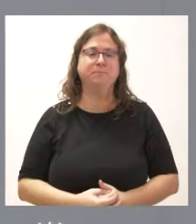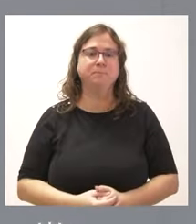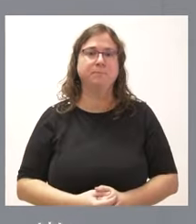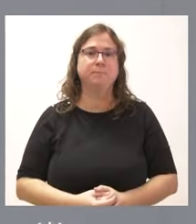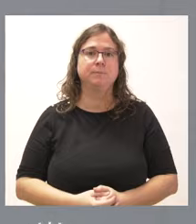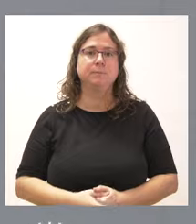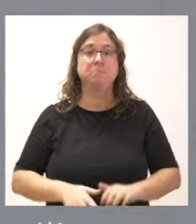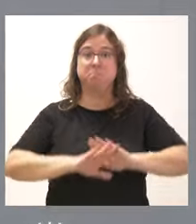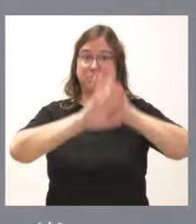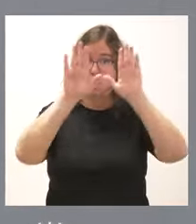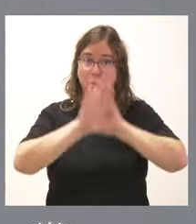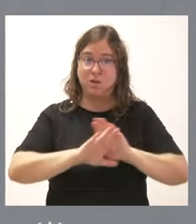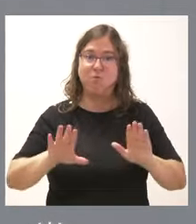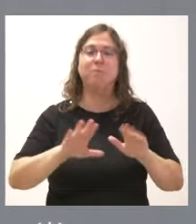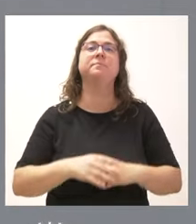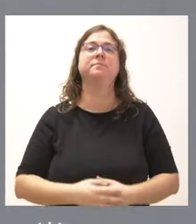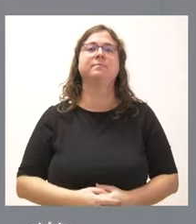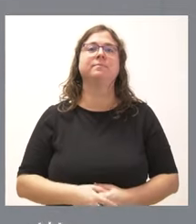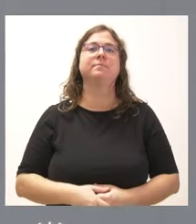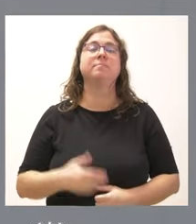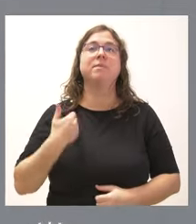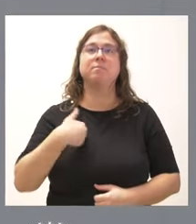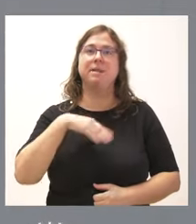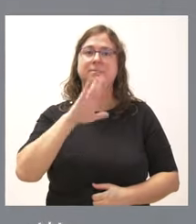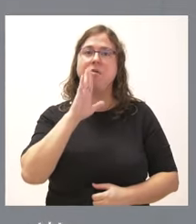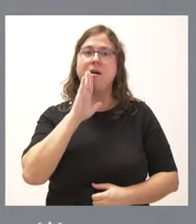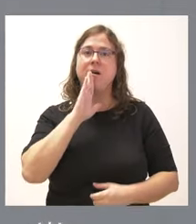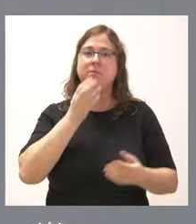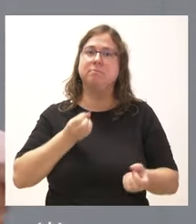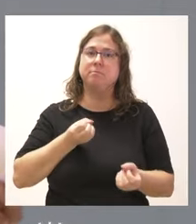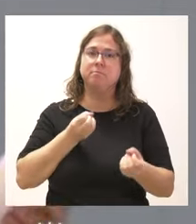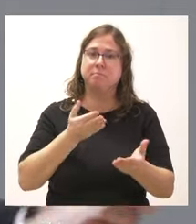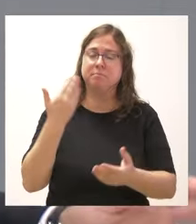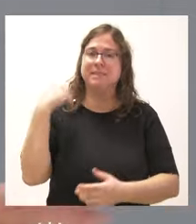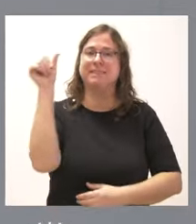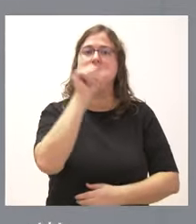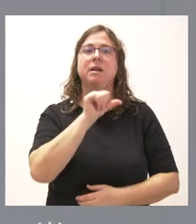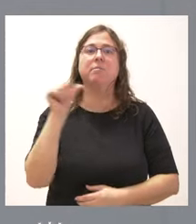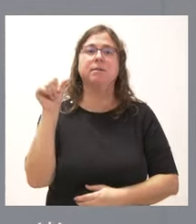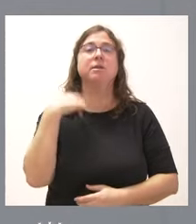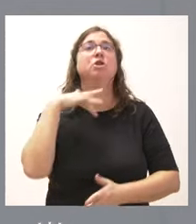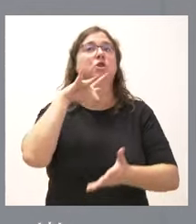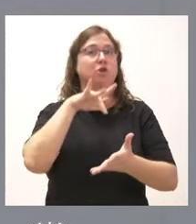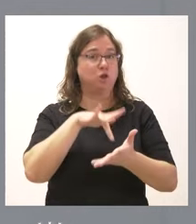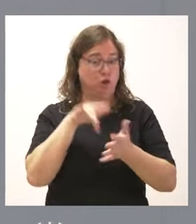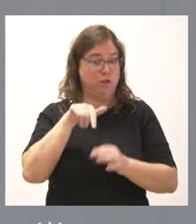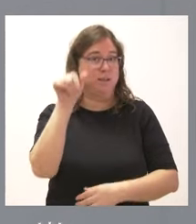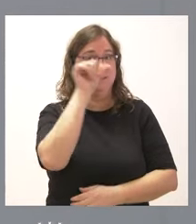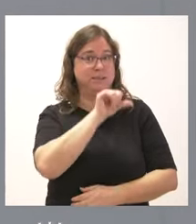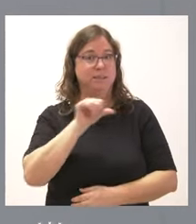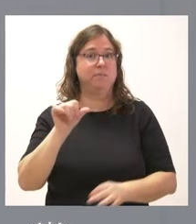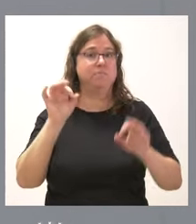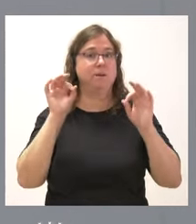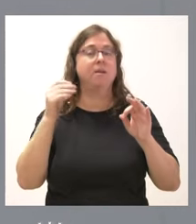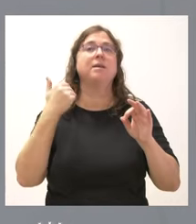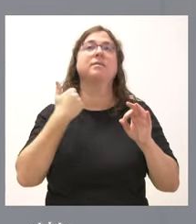Y, por último, y tal y como les informé la pasada semana, que se iba a hacer en esta ocasión, pues